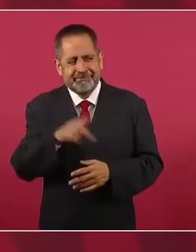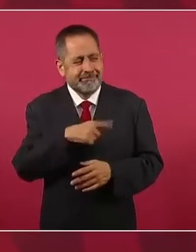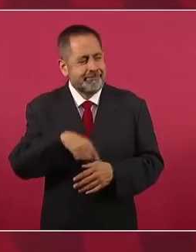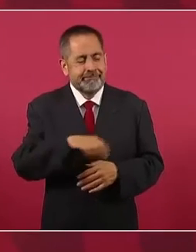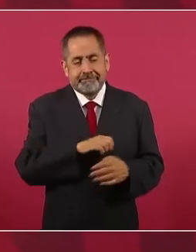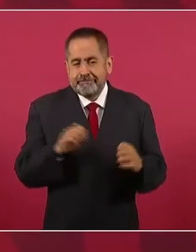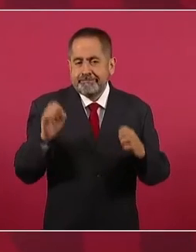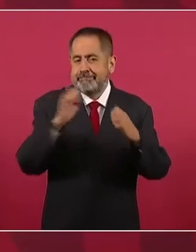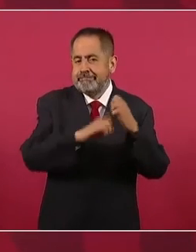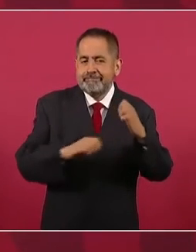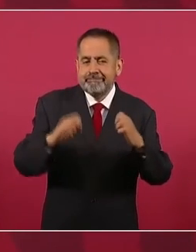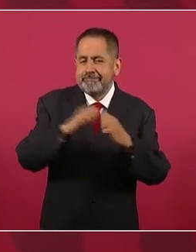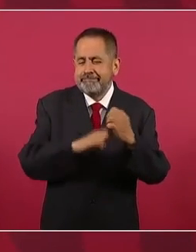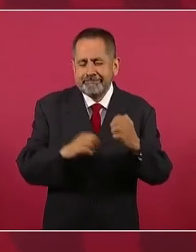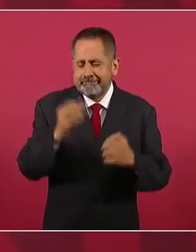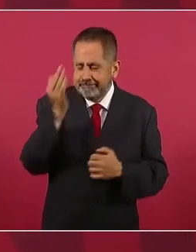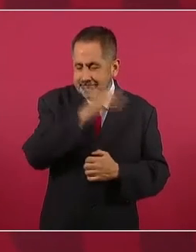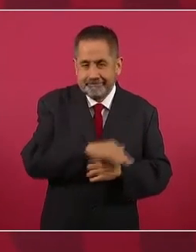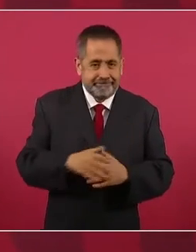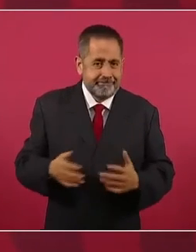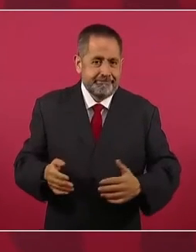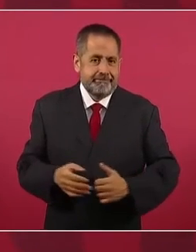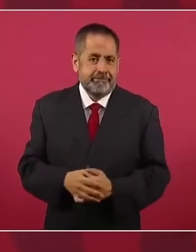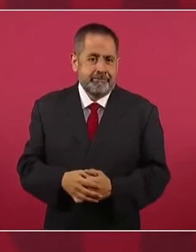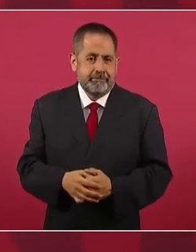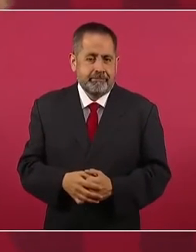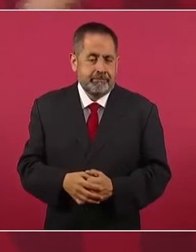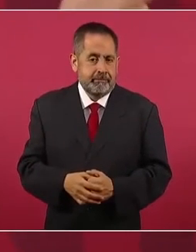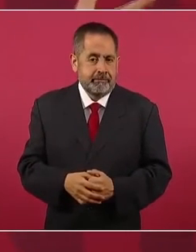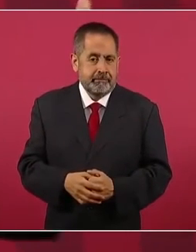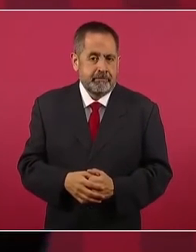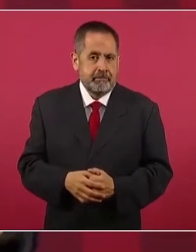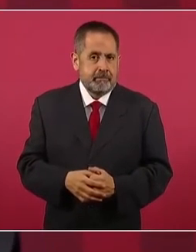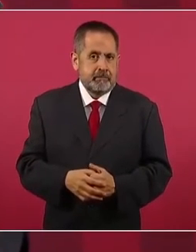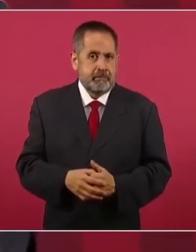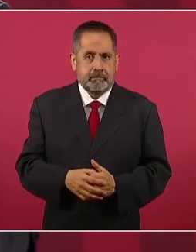y lo mismo